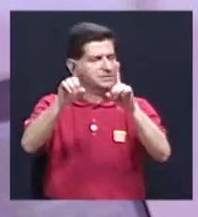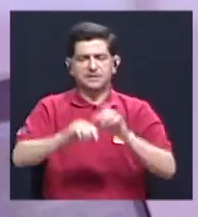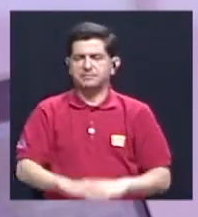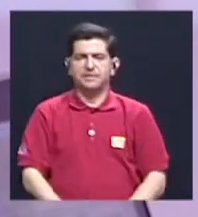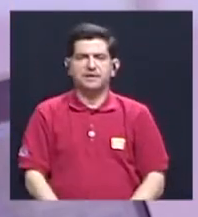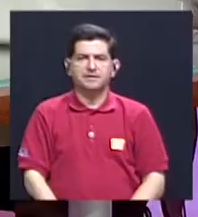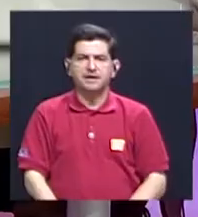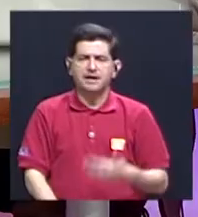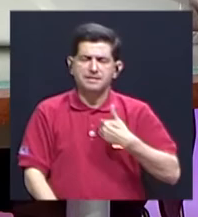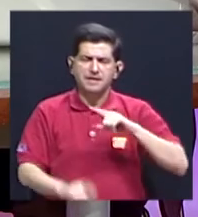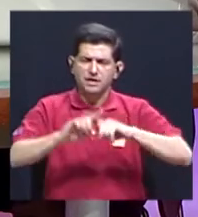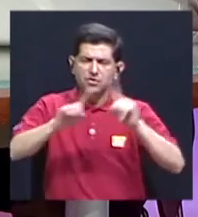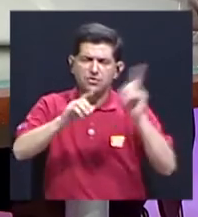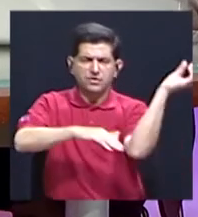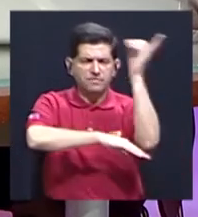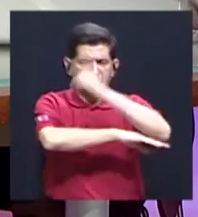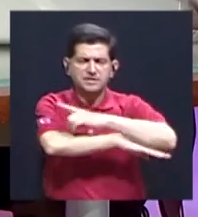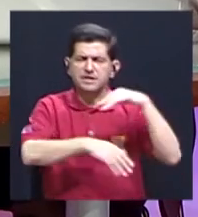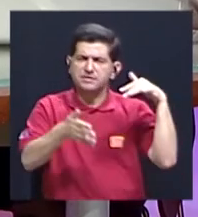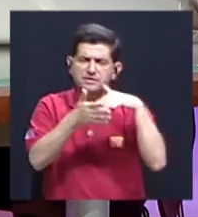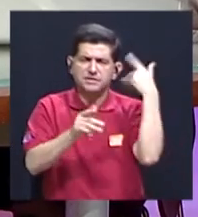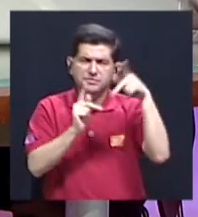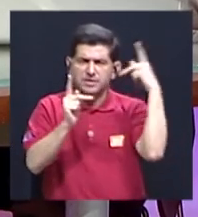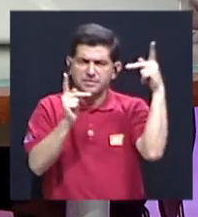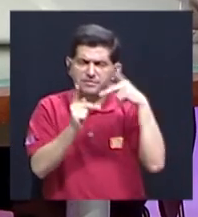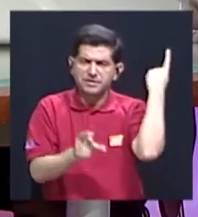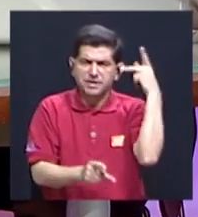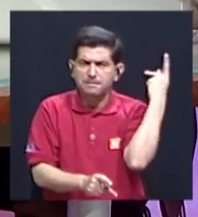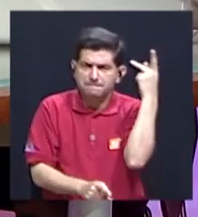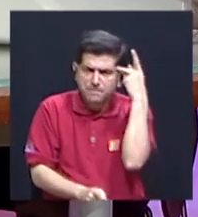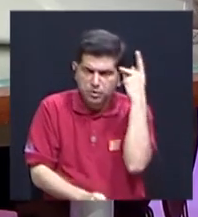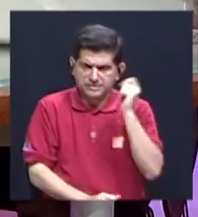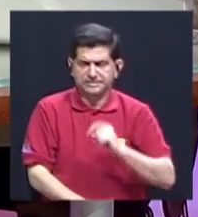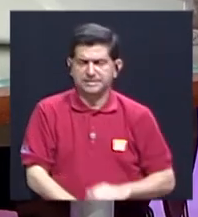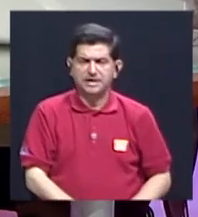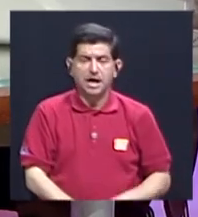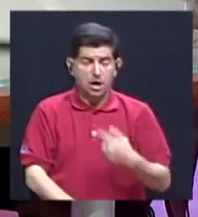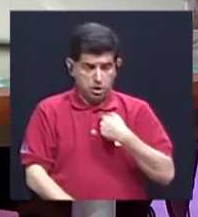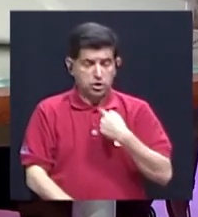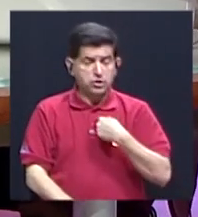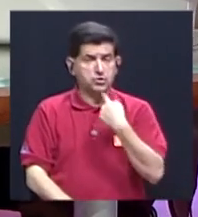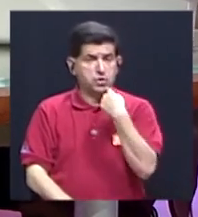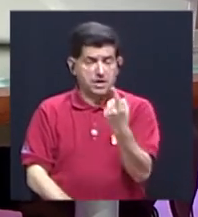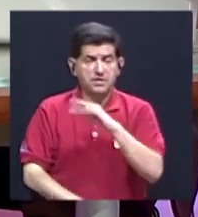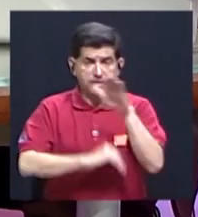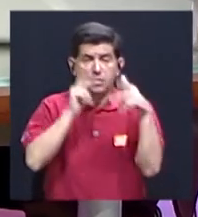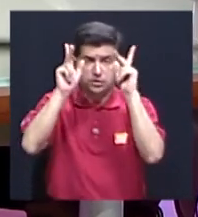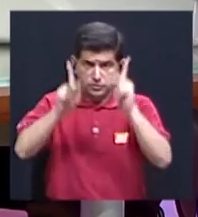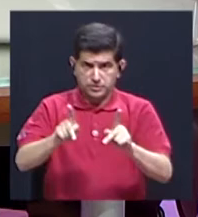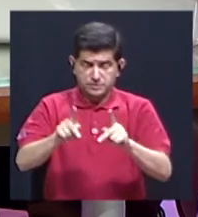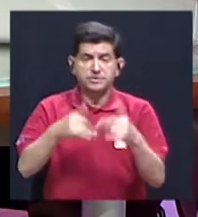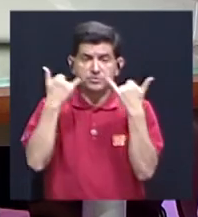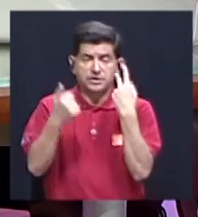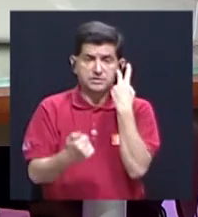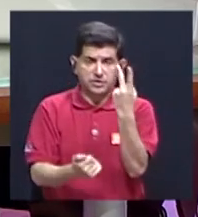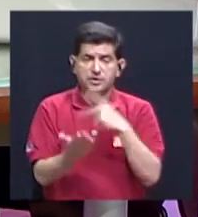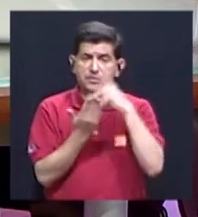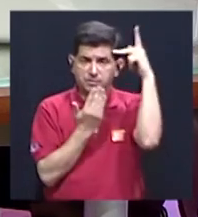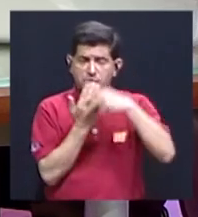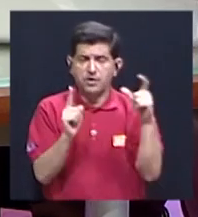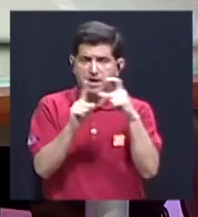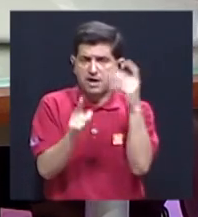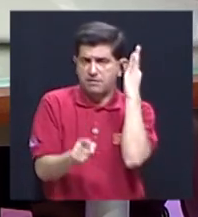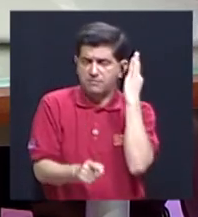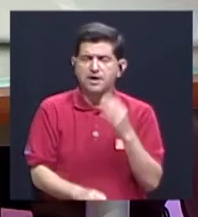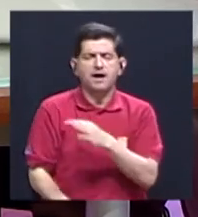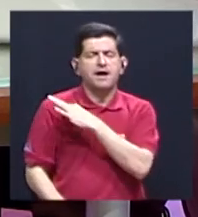Tengo varios días de haber estudiado perfectamente la política y yo le aseguro, y le puedo decir a todas las personas que están viendo Palabra de Mujer hoy, y